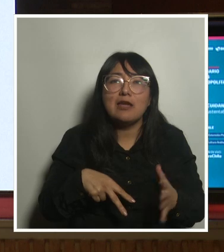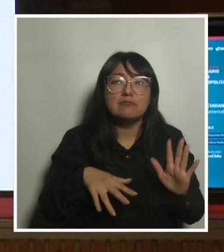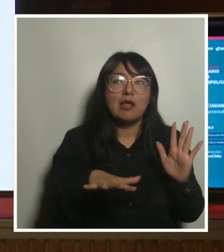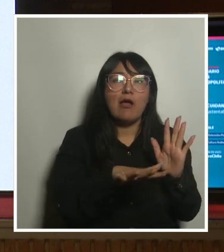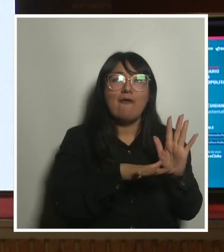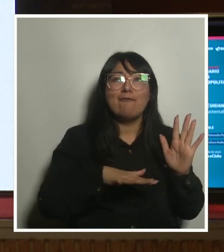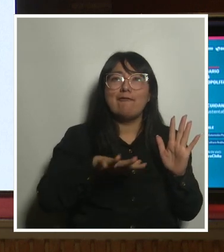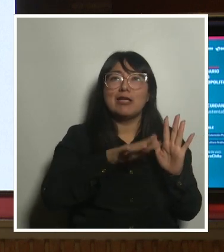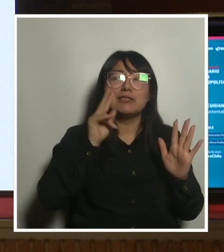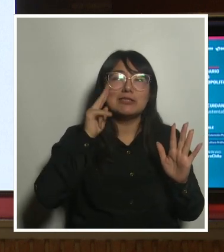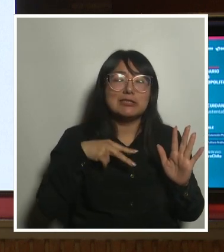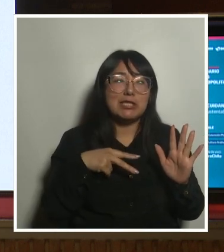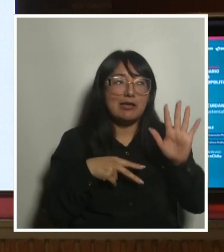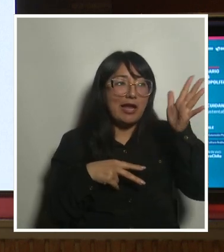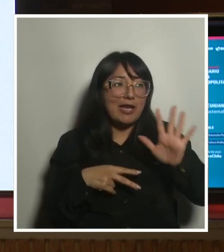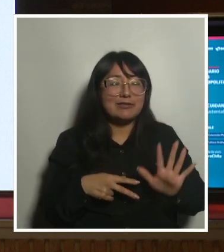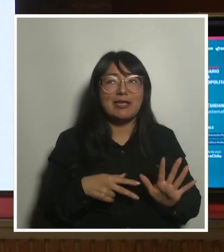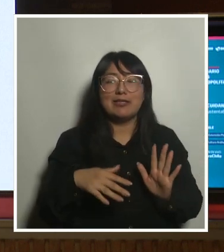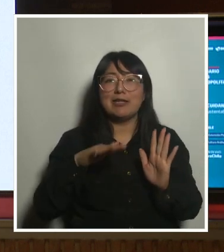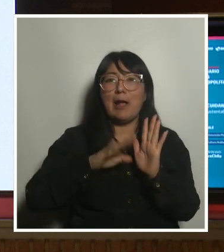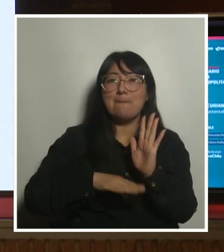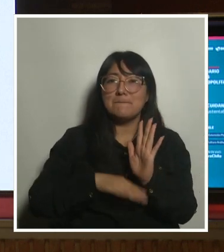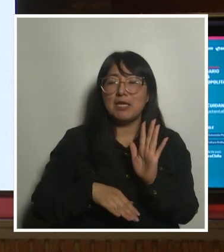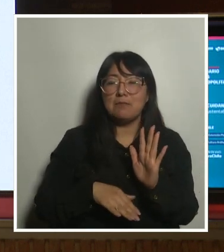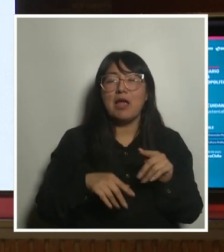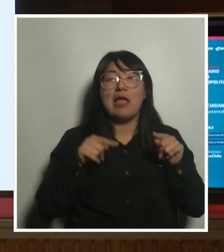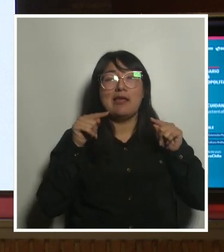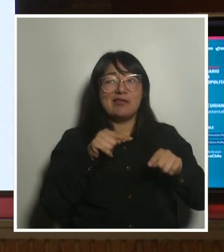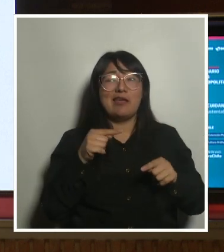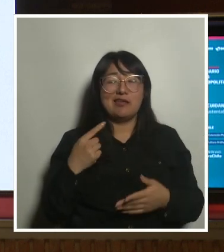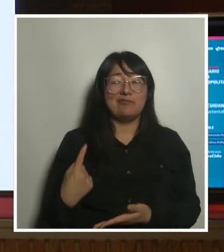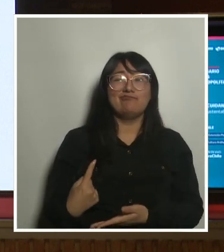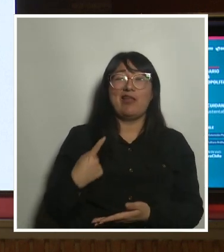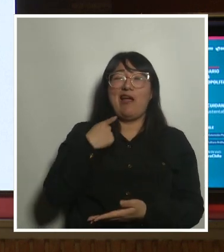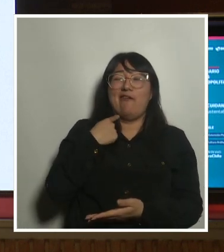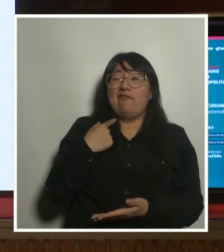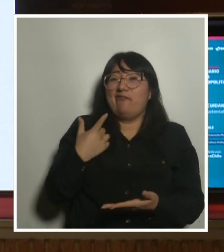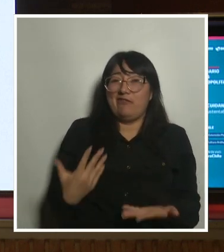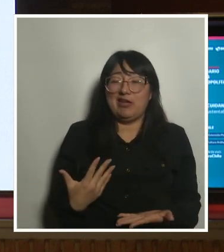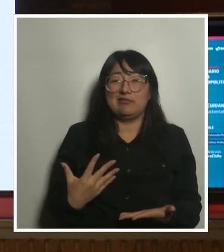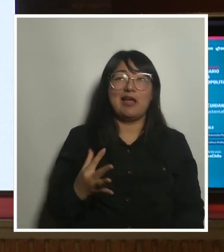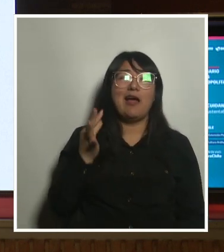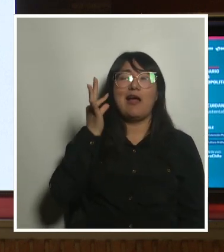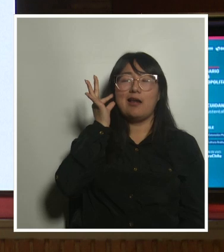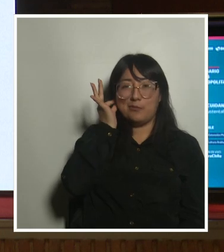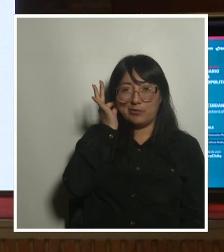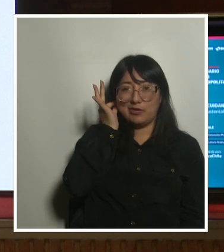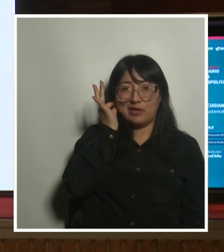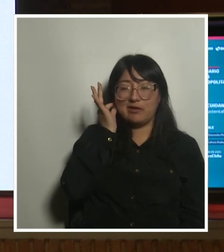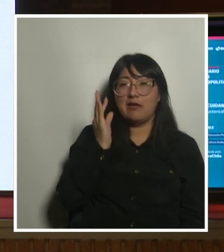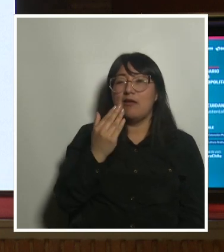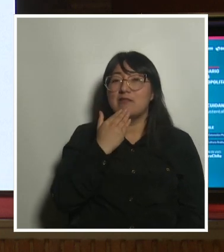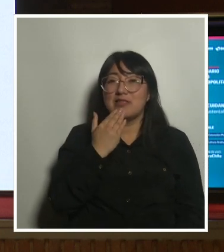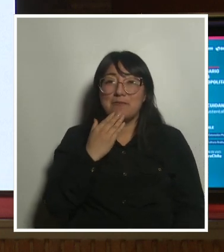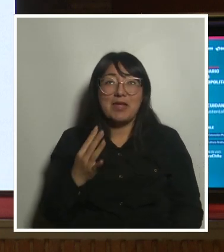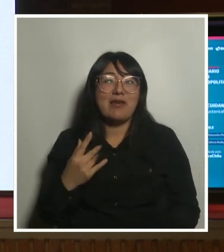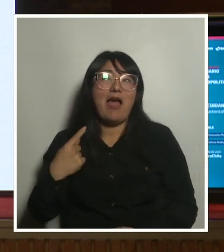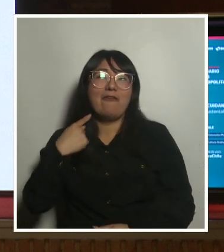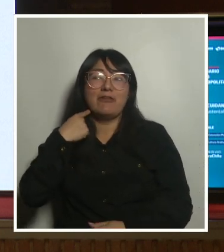para poder resolverlos y esto acaba penalizando a las mujeres y a las personas